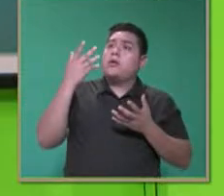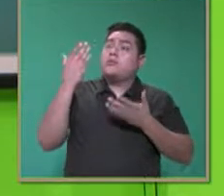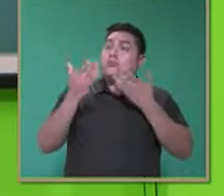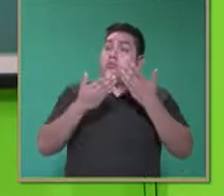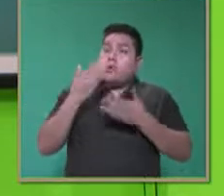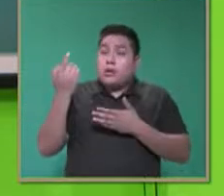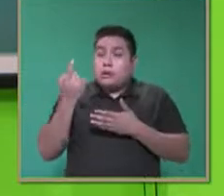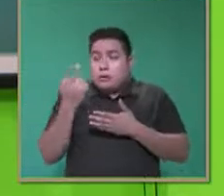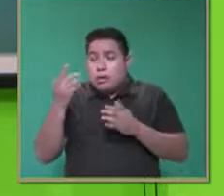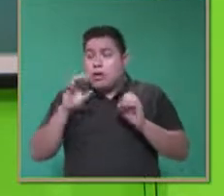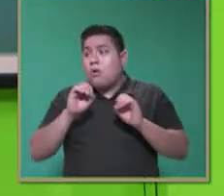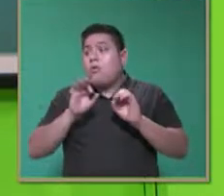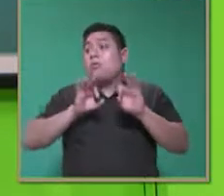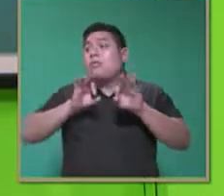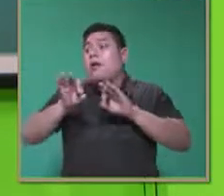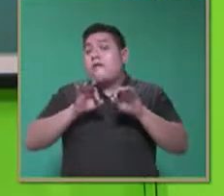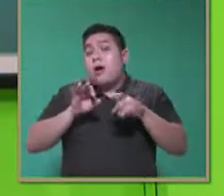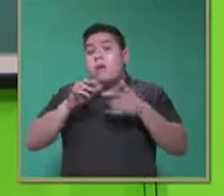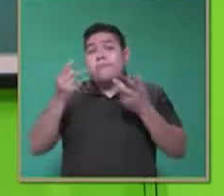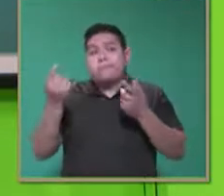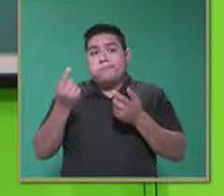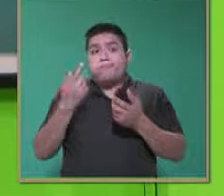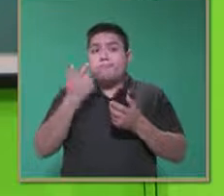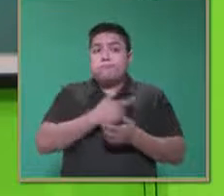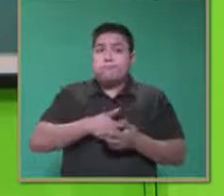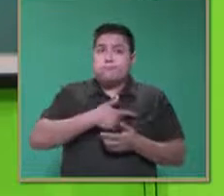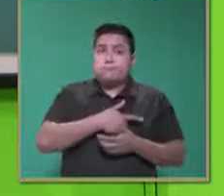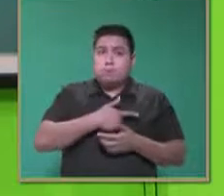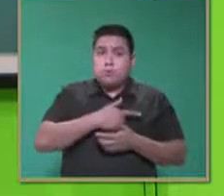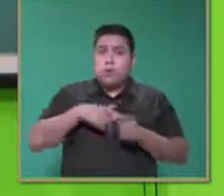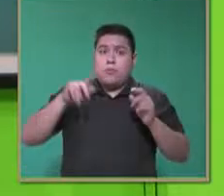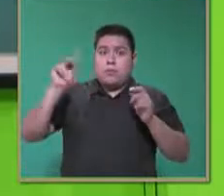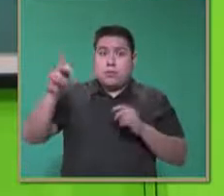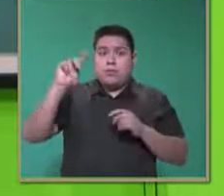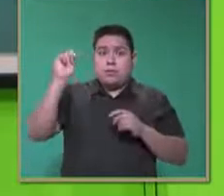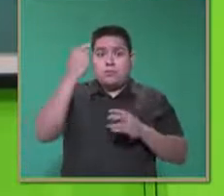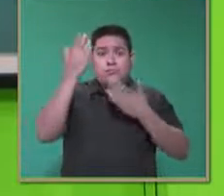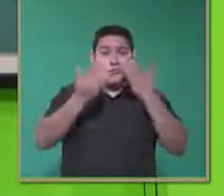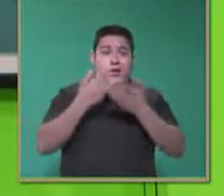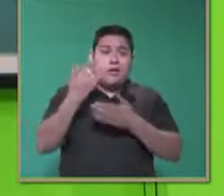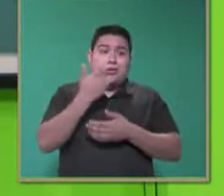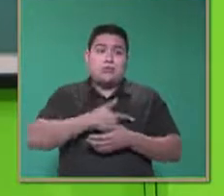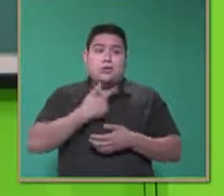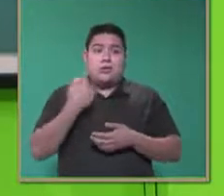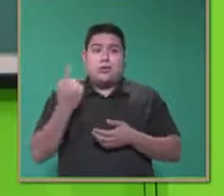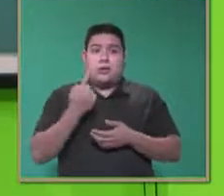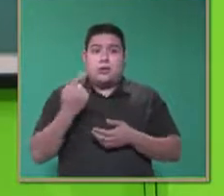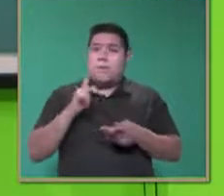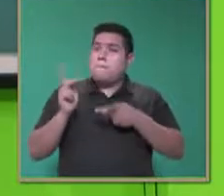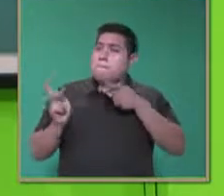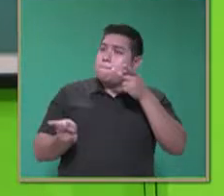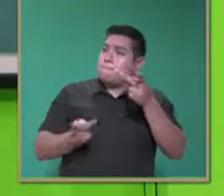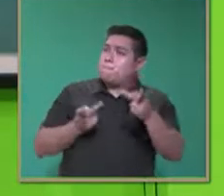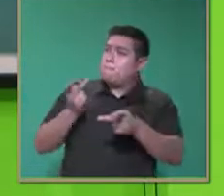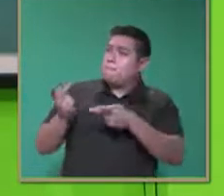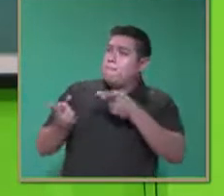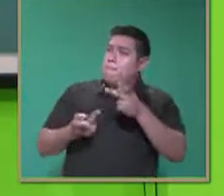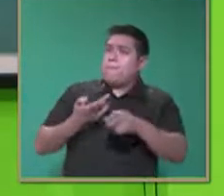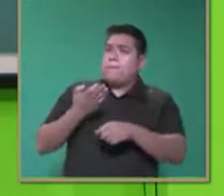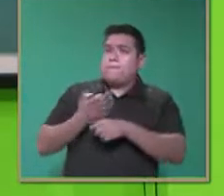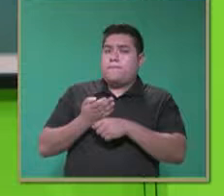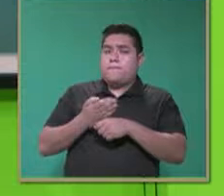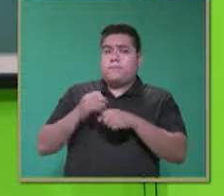un trabajo, a una preparatoria técnica. Todos esos aspectos, ahorita en la edad de